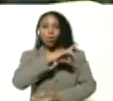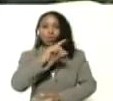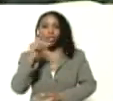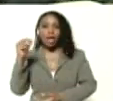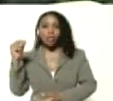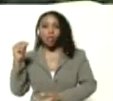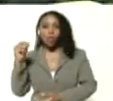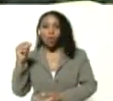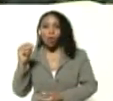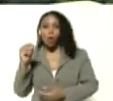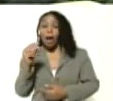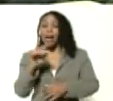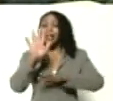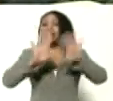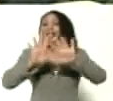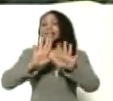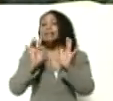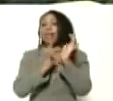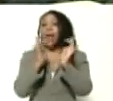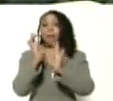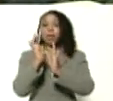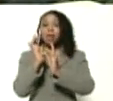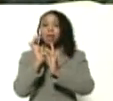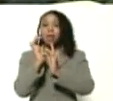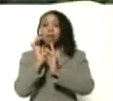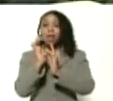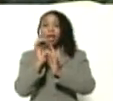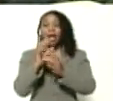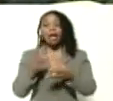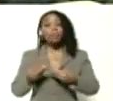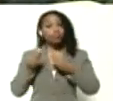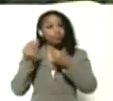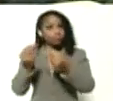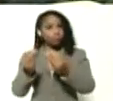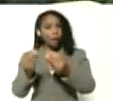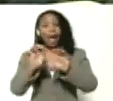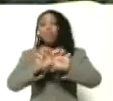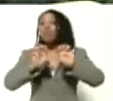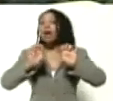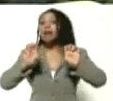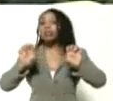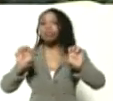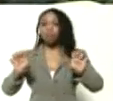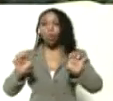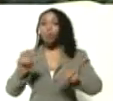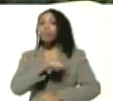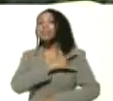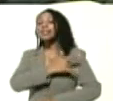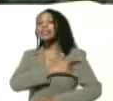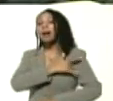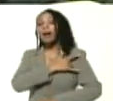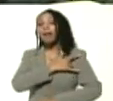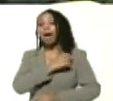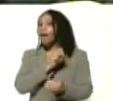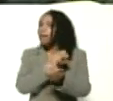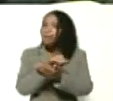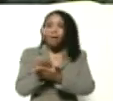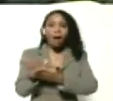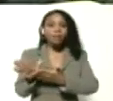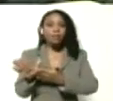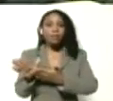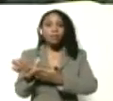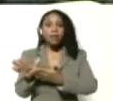a partir del 15 de abril, en garantía de una educación universitaria gratuita